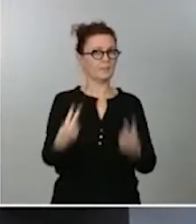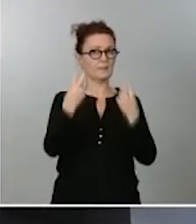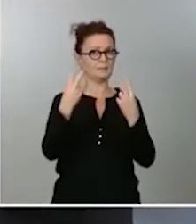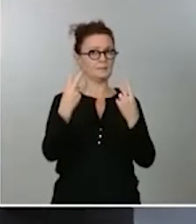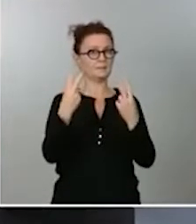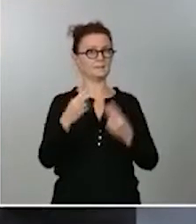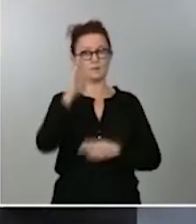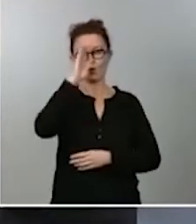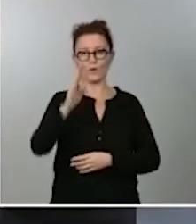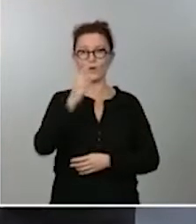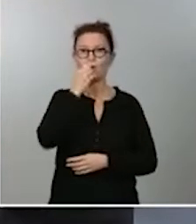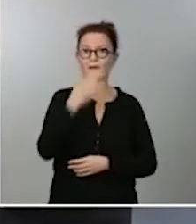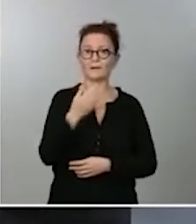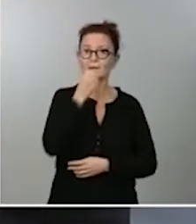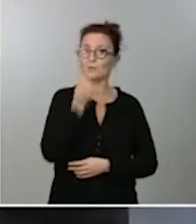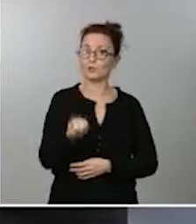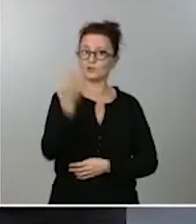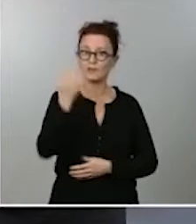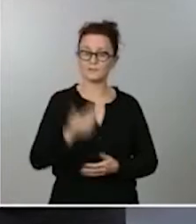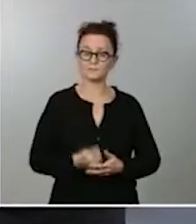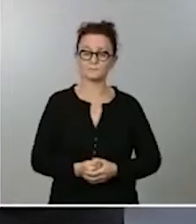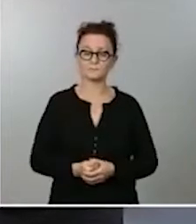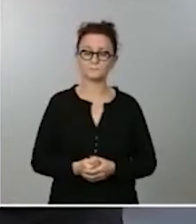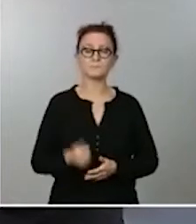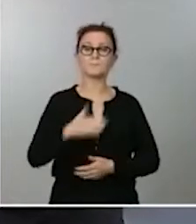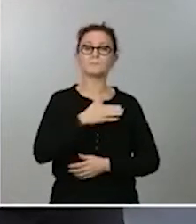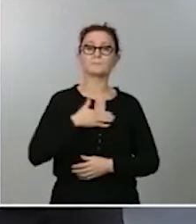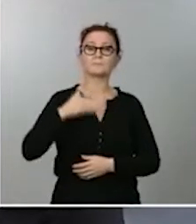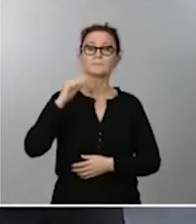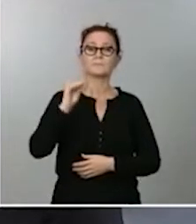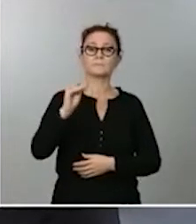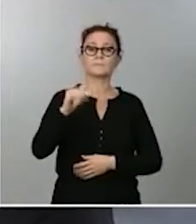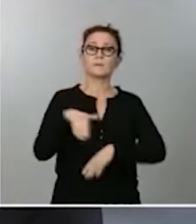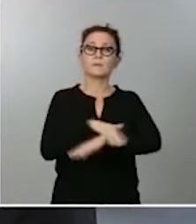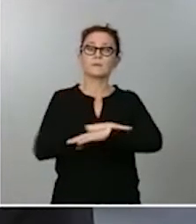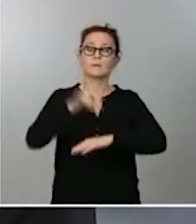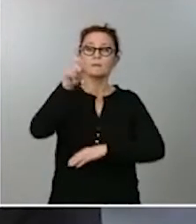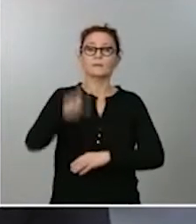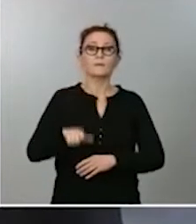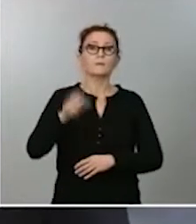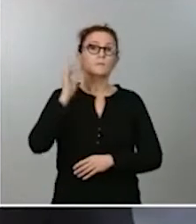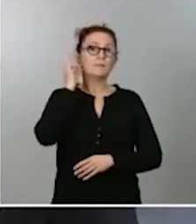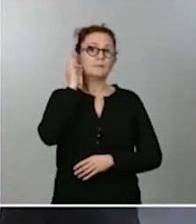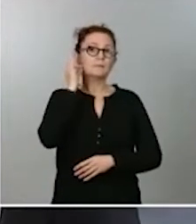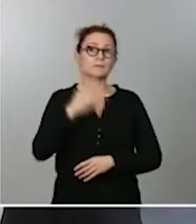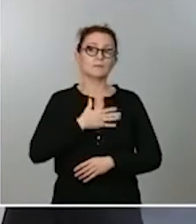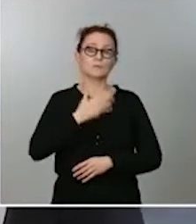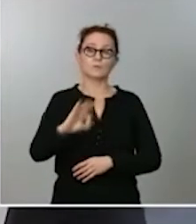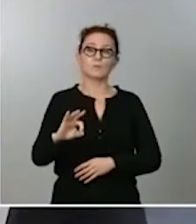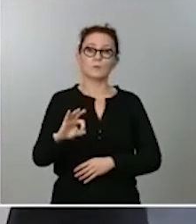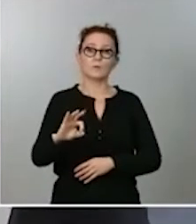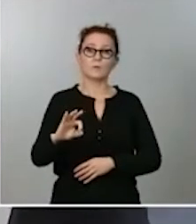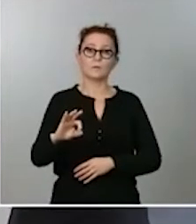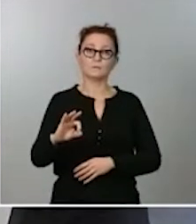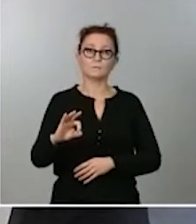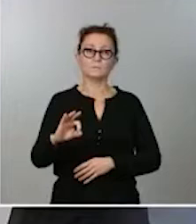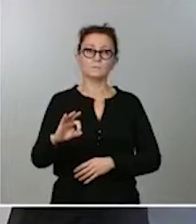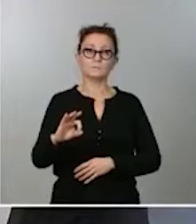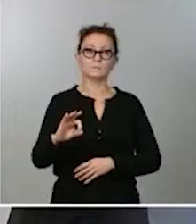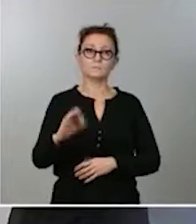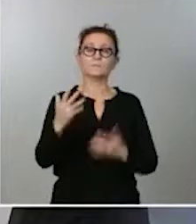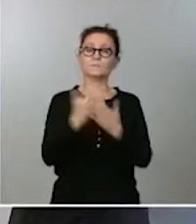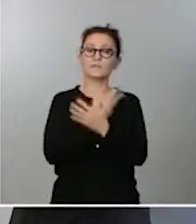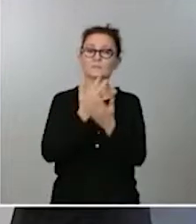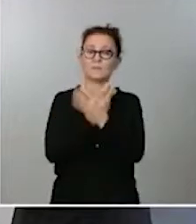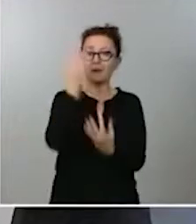tal? Buenos días. Yo quería preguntarle a la ministra si, por favor, nos podía dar detalles del